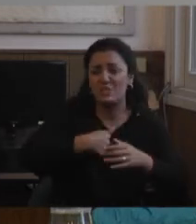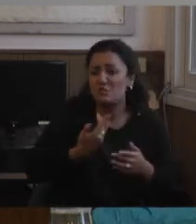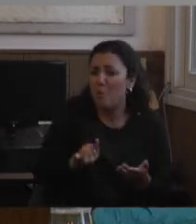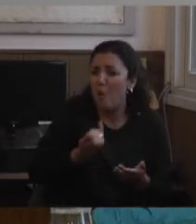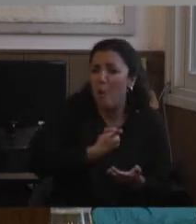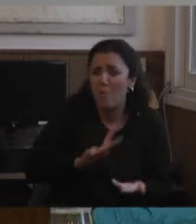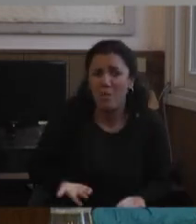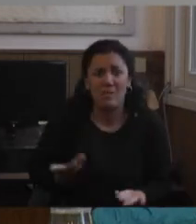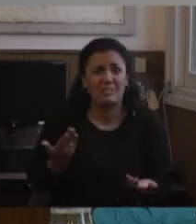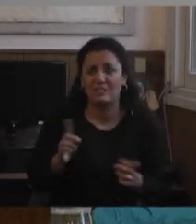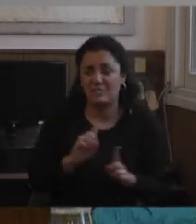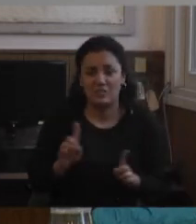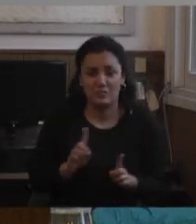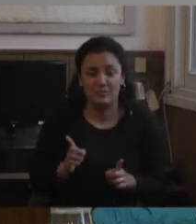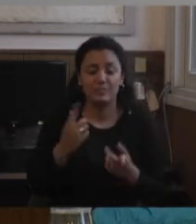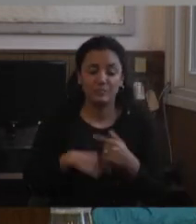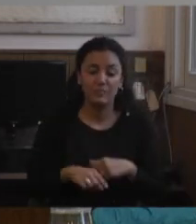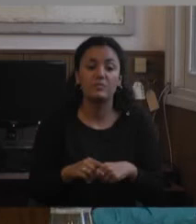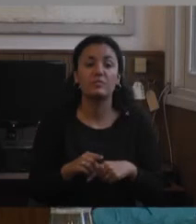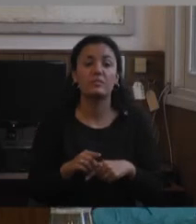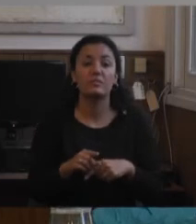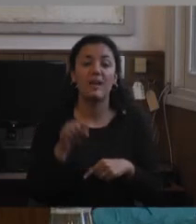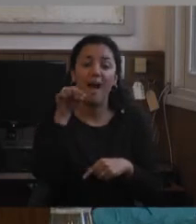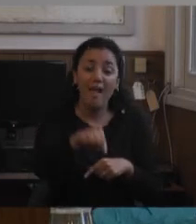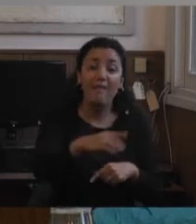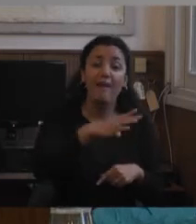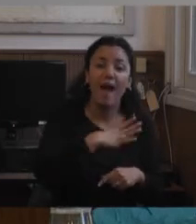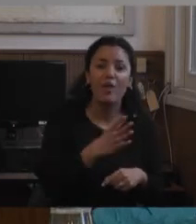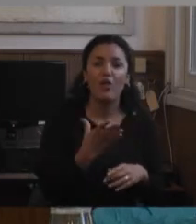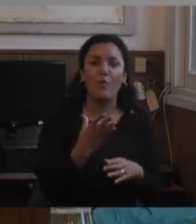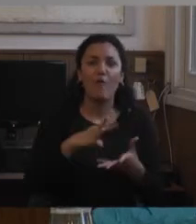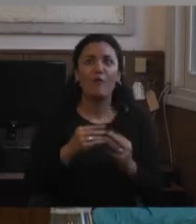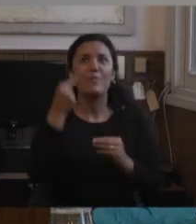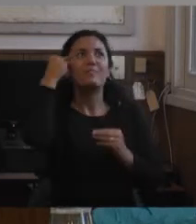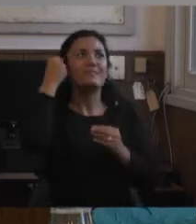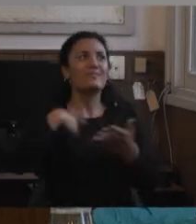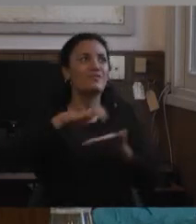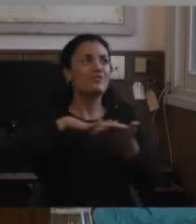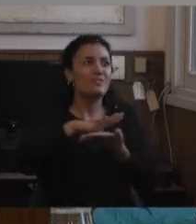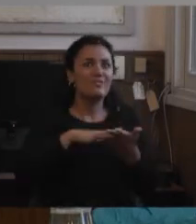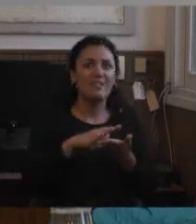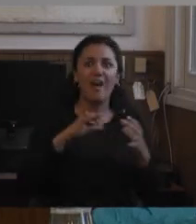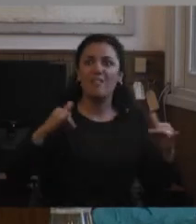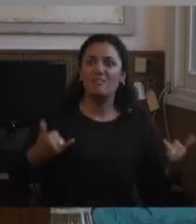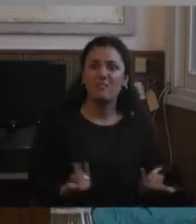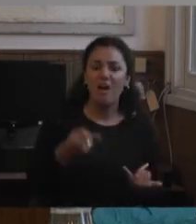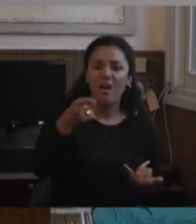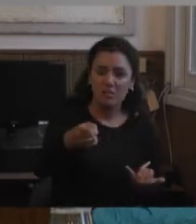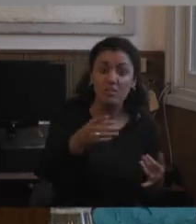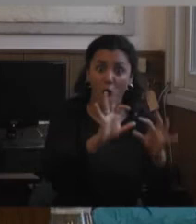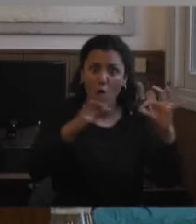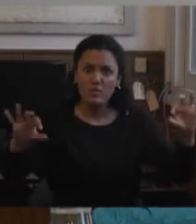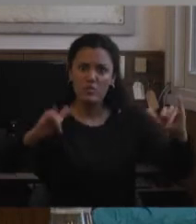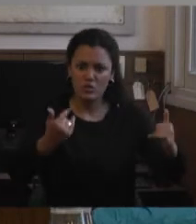Ustedes tendrán muchas más. Y en esto lo que digo es, parece que hay un indulto social. Uno les permite que esa frase sea tan válida que le digas,